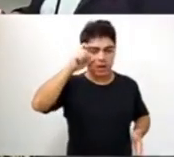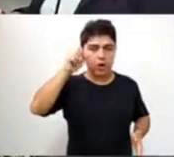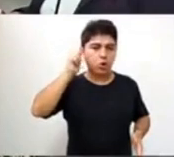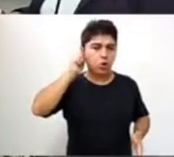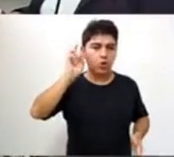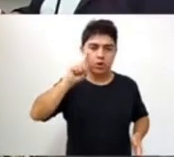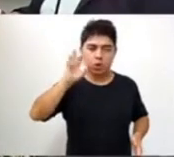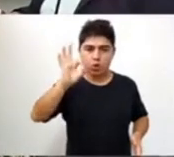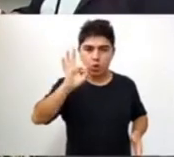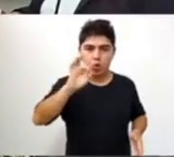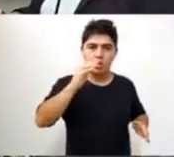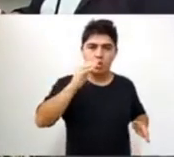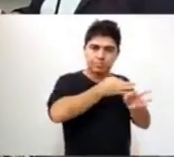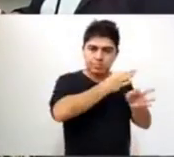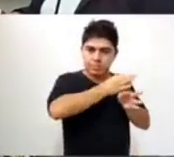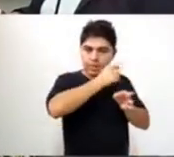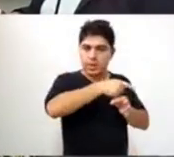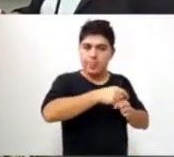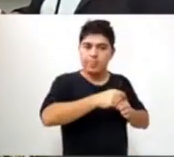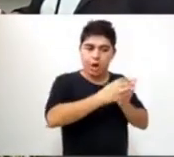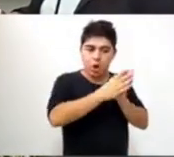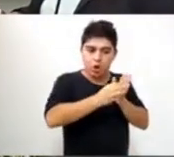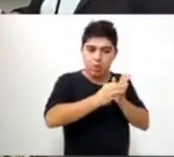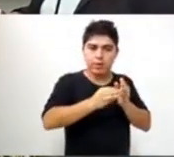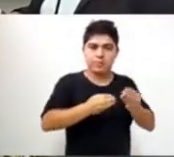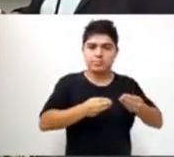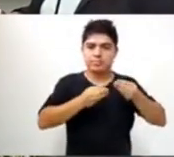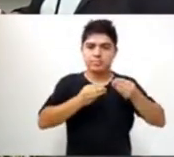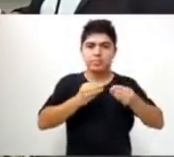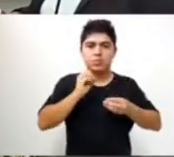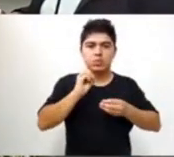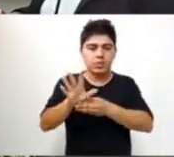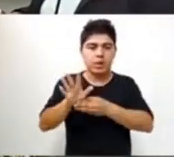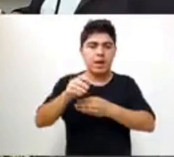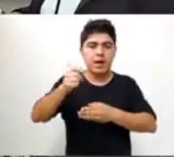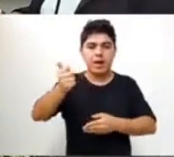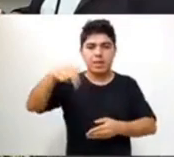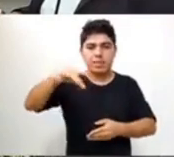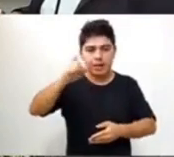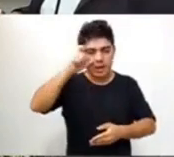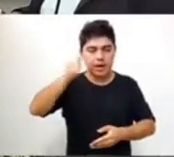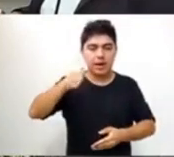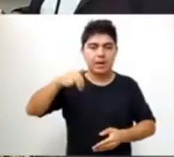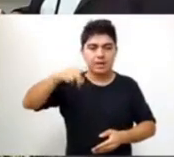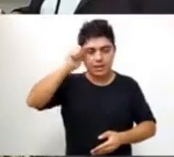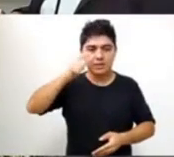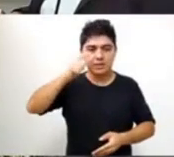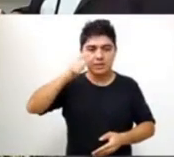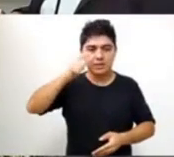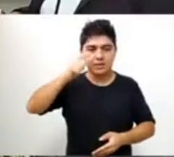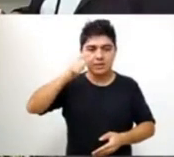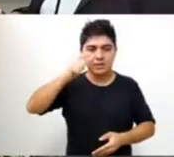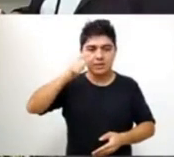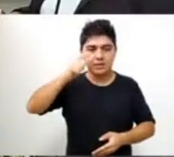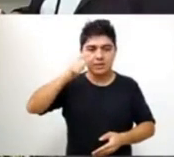Artículo 2. Entréguese copia de la presente a la señora Andrea Lescano y al señor Néstor García. Artículo 3 y